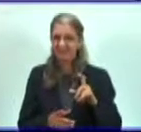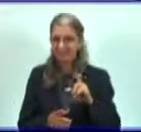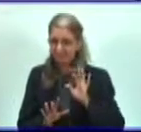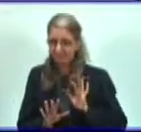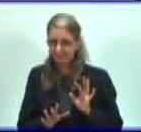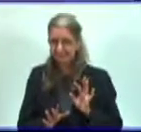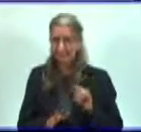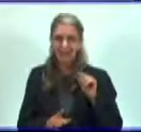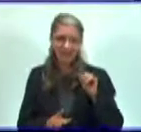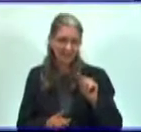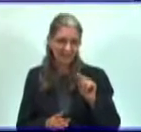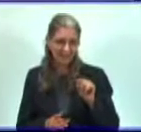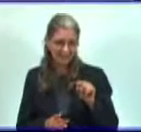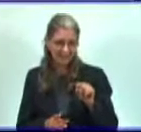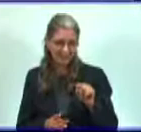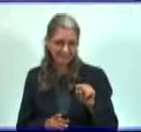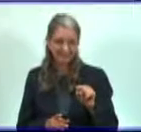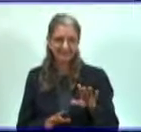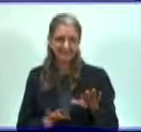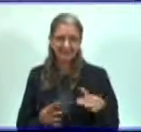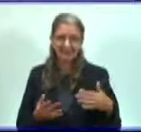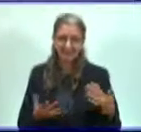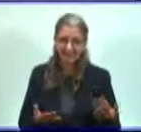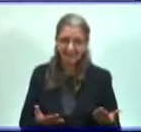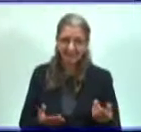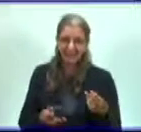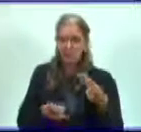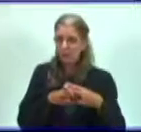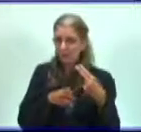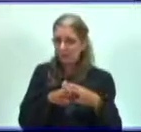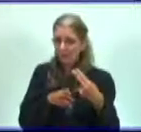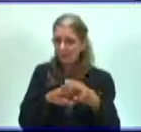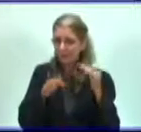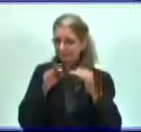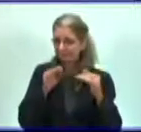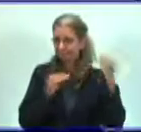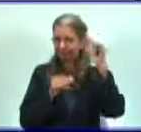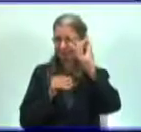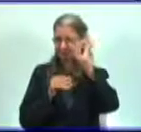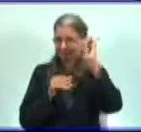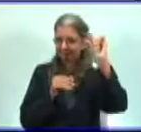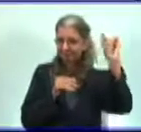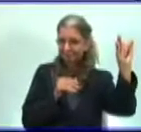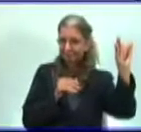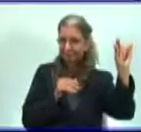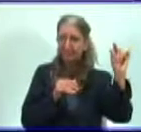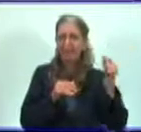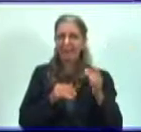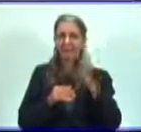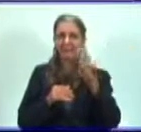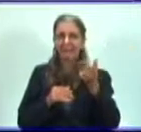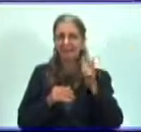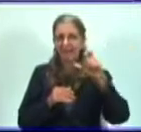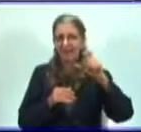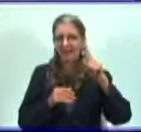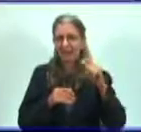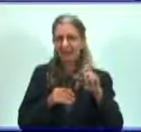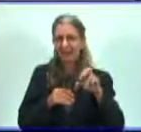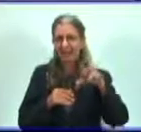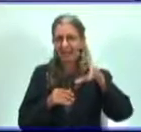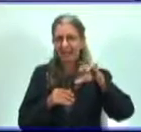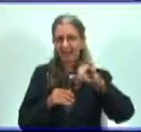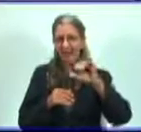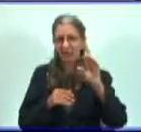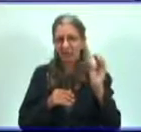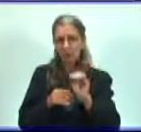que te traigo de virus, como bien aparece en pantalla, es el bacteriófago, o bien